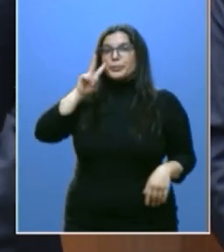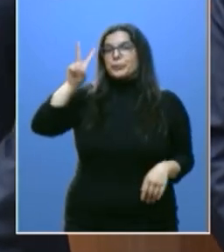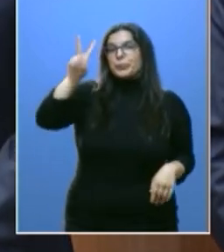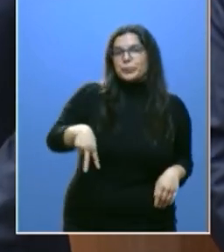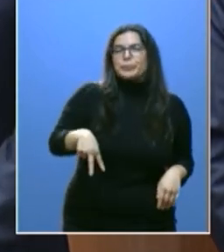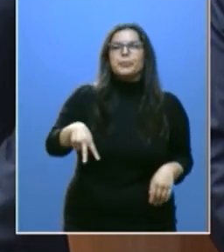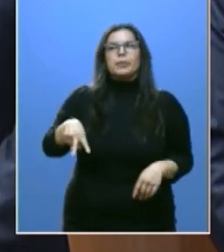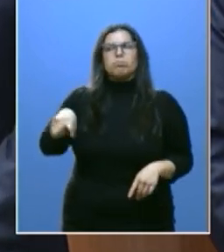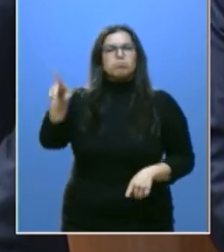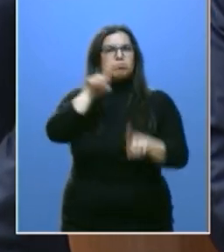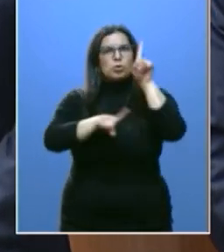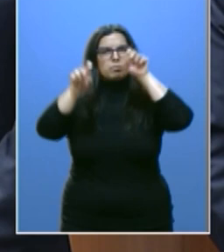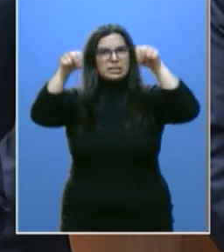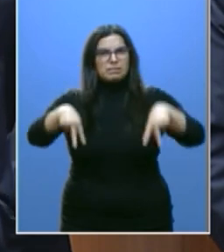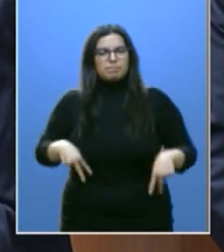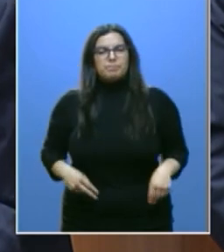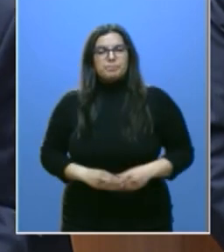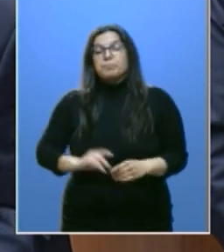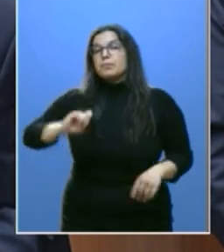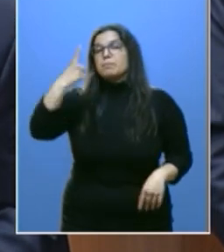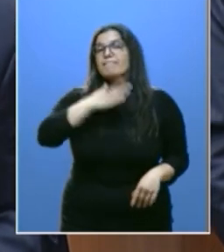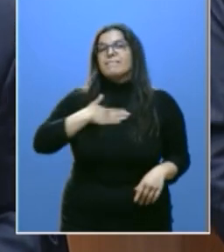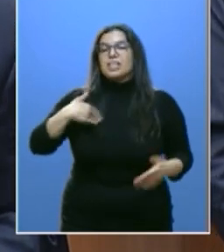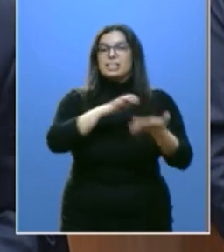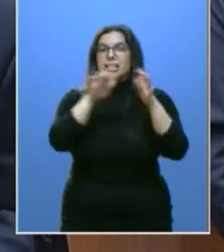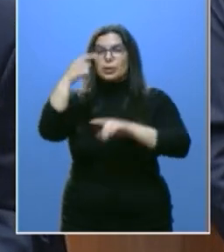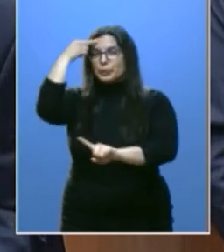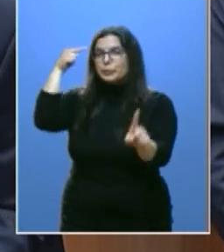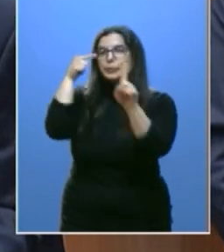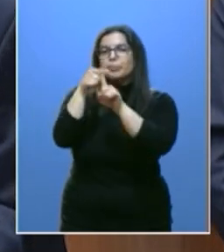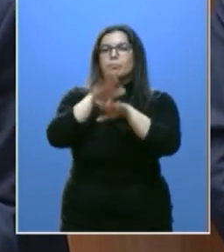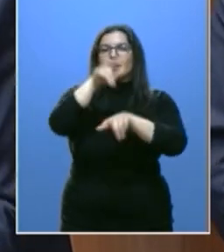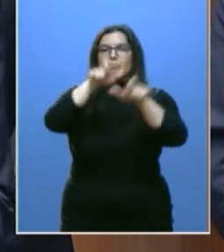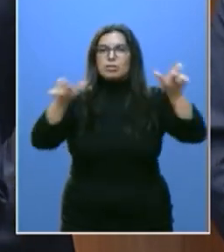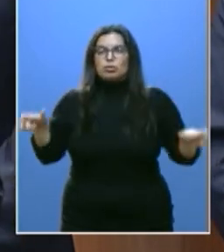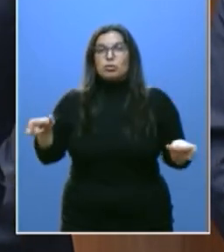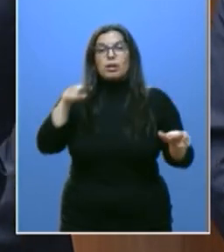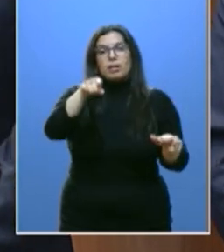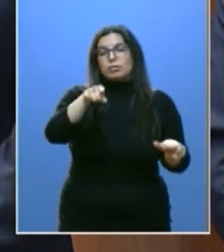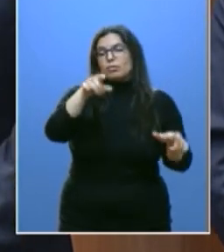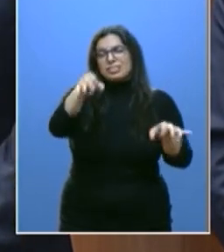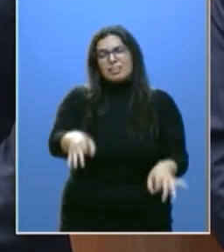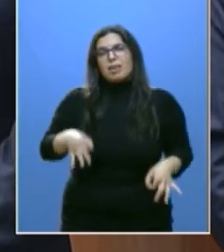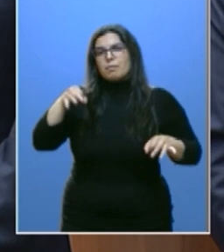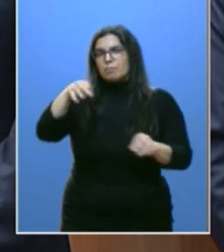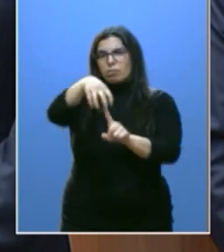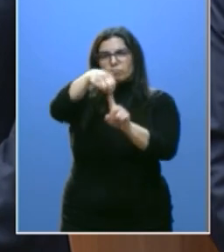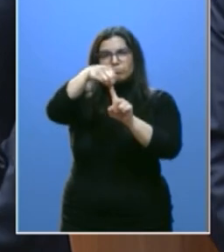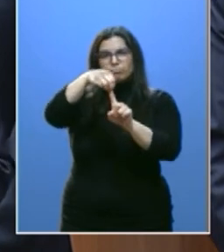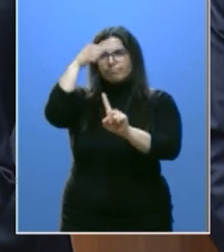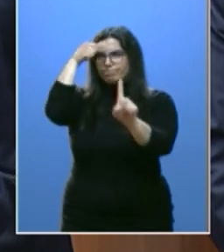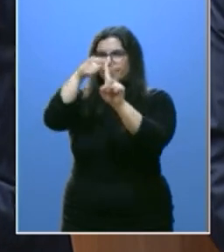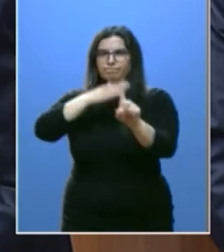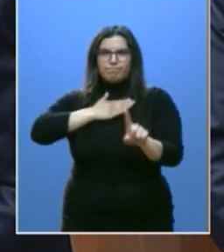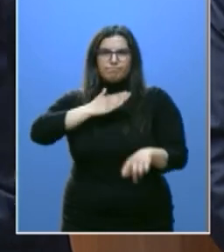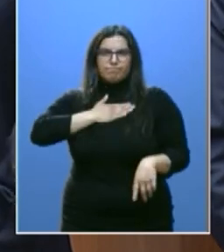ningún tipo de complejos. Y sobre todo una Castilla y León orientada a las personas que son y siempre serán mi objetivo